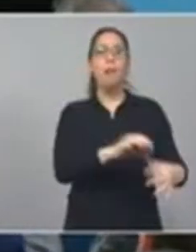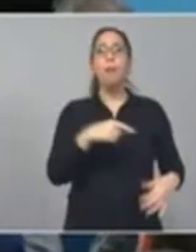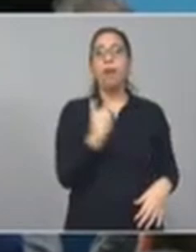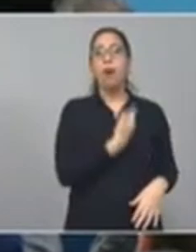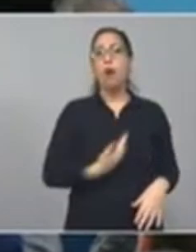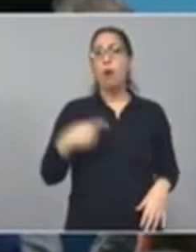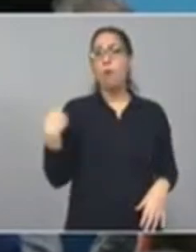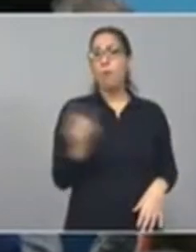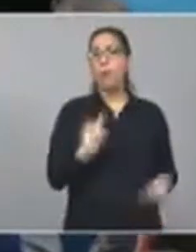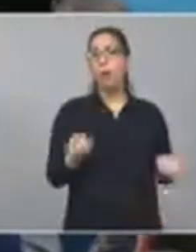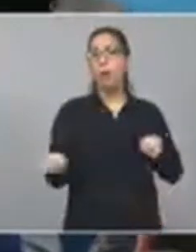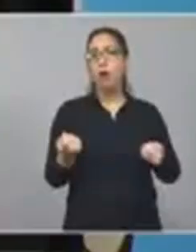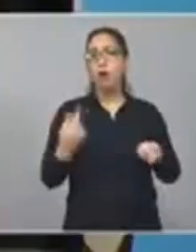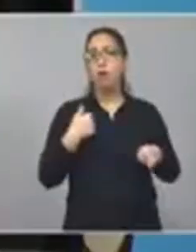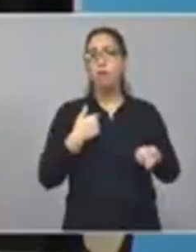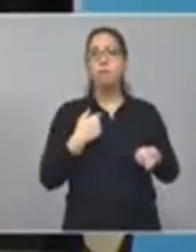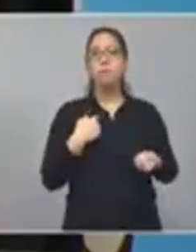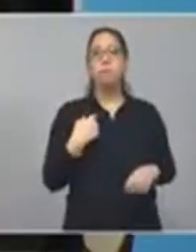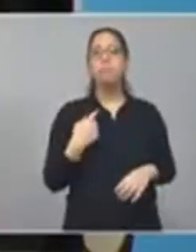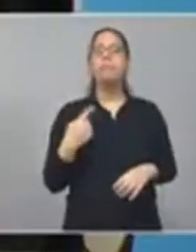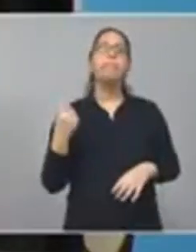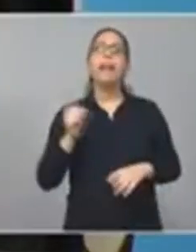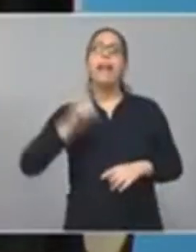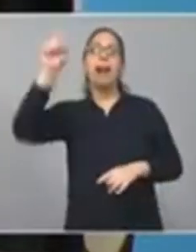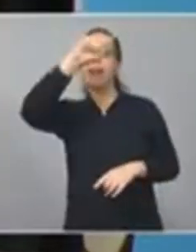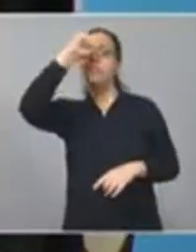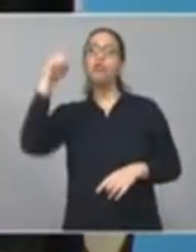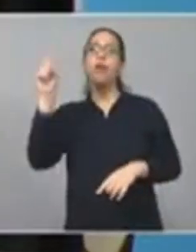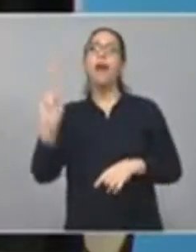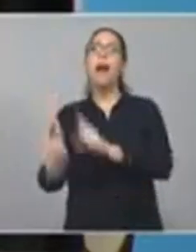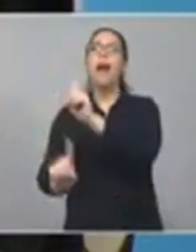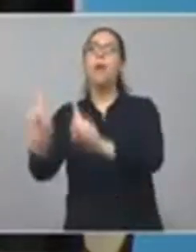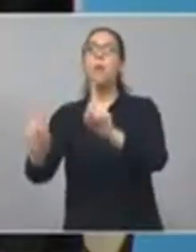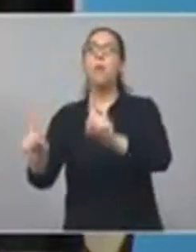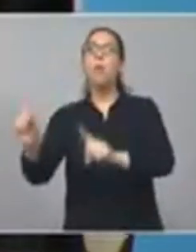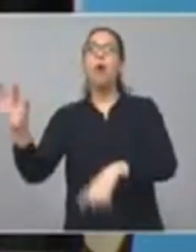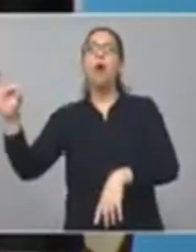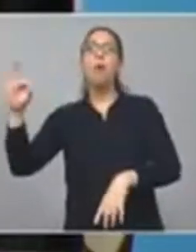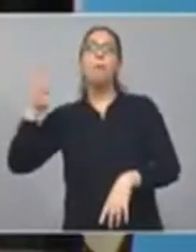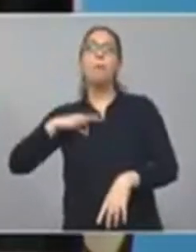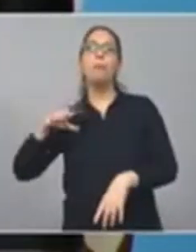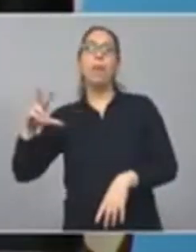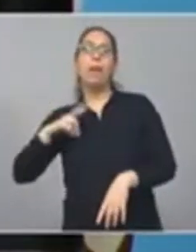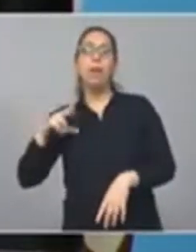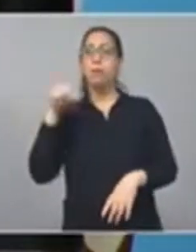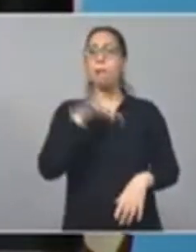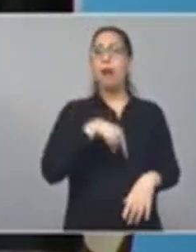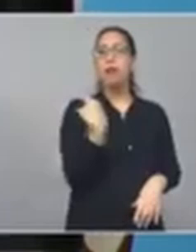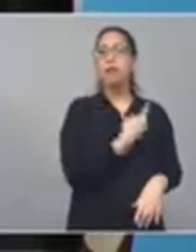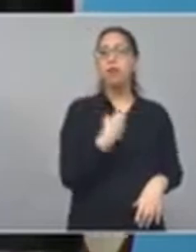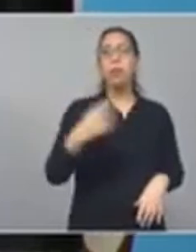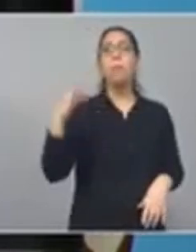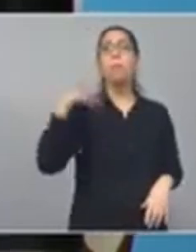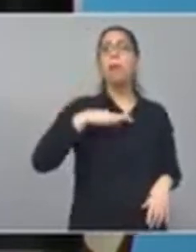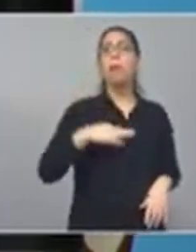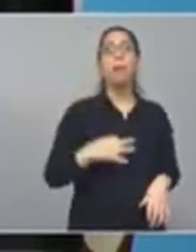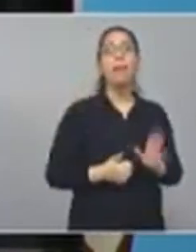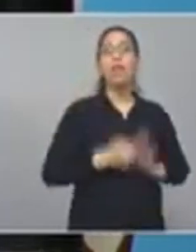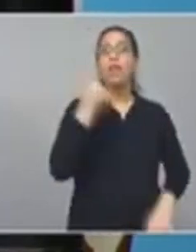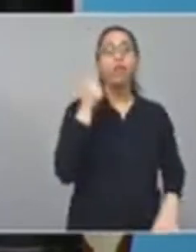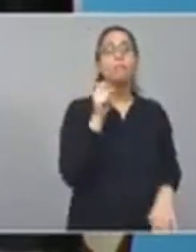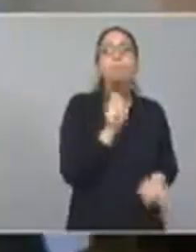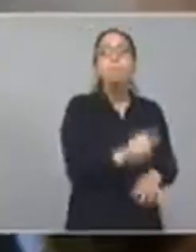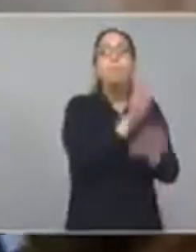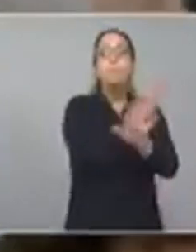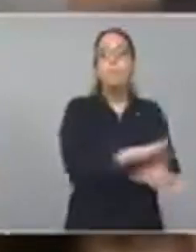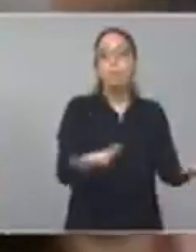hay unos solos privilegiados, unos únicos privilegiados, y son los niños y las niñas de la provincia de Buenos Aires que se